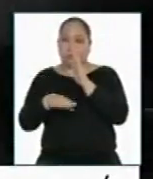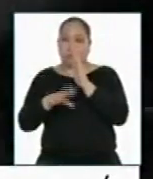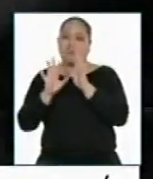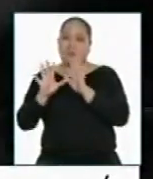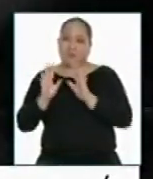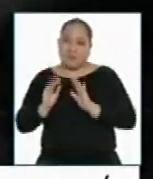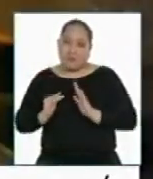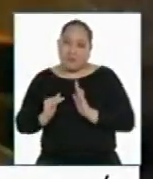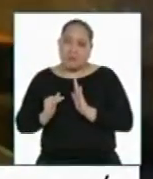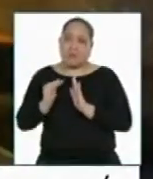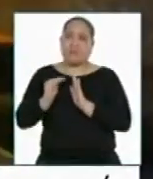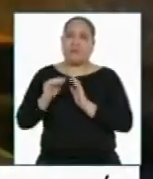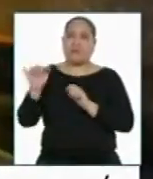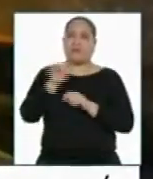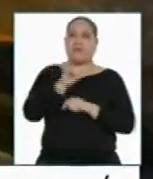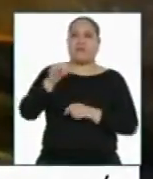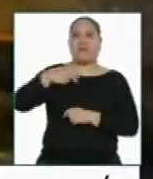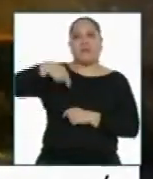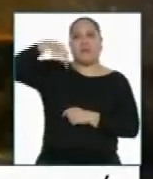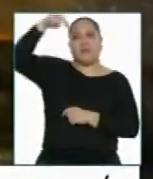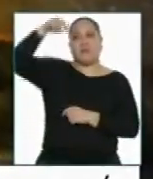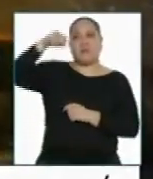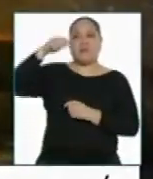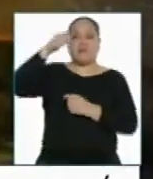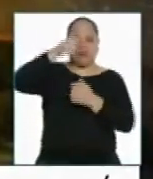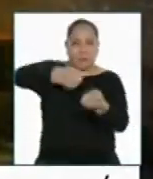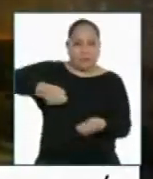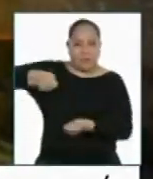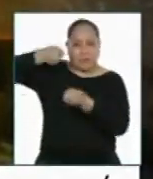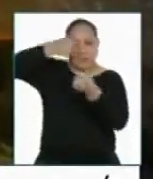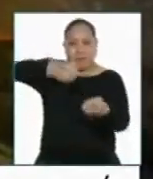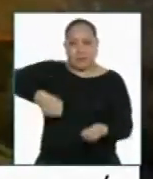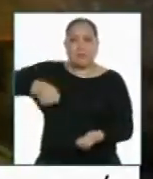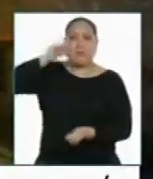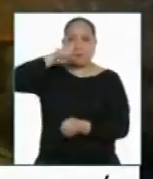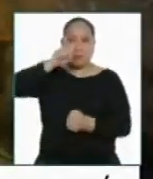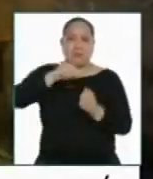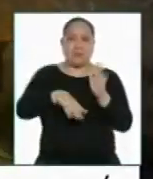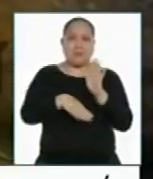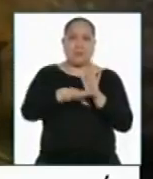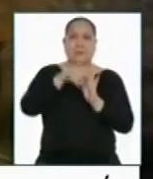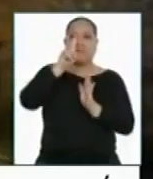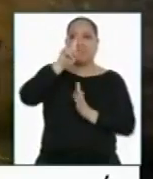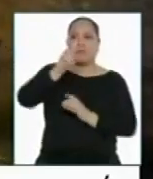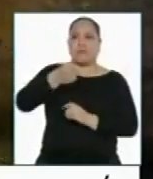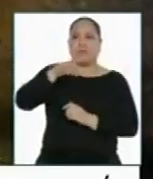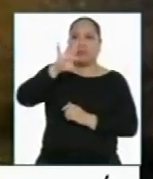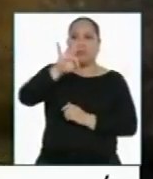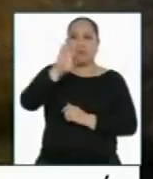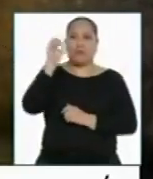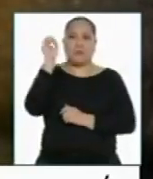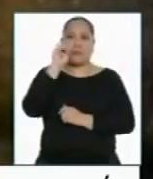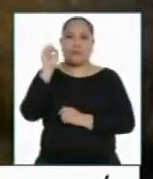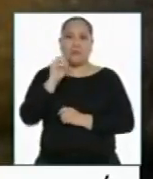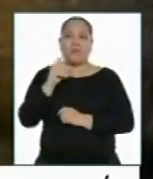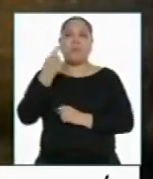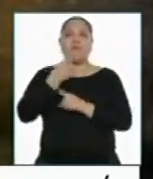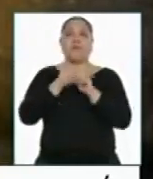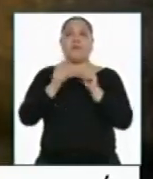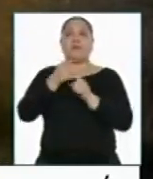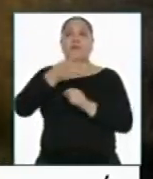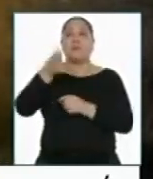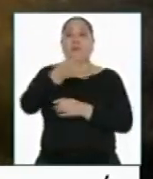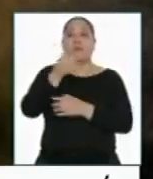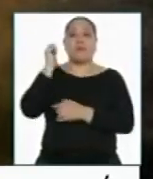particular se ve en el norte, donde la agricultura sí ha registrado un crecimiento positivo de 1,9%, mientras que la pesca se redujo en